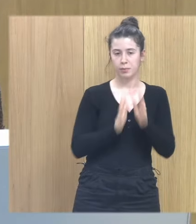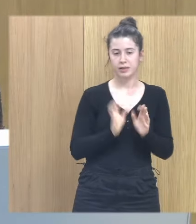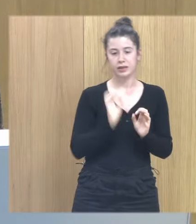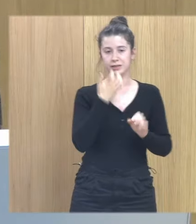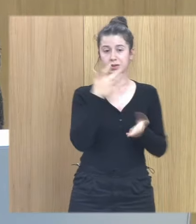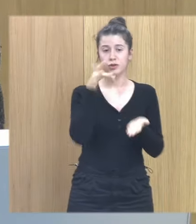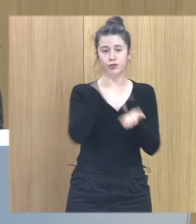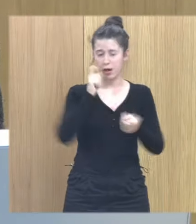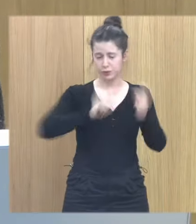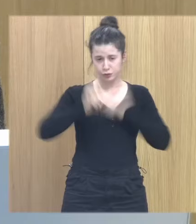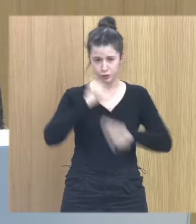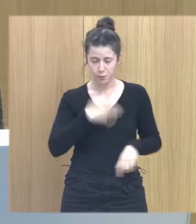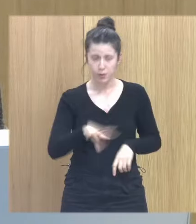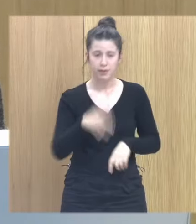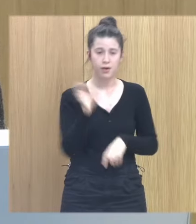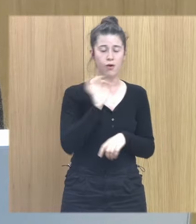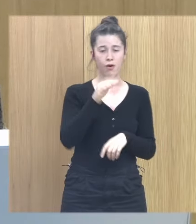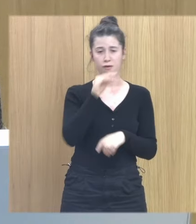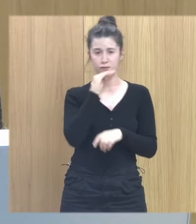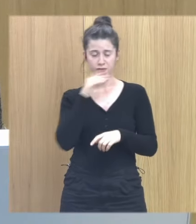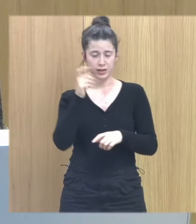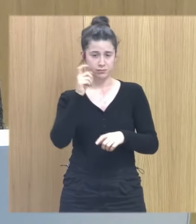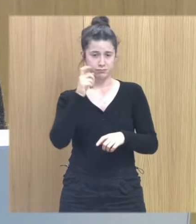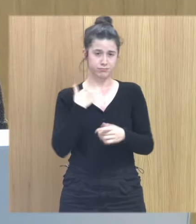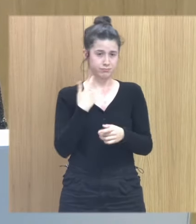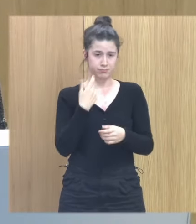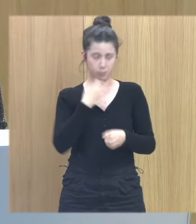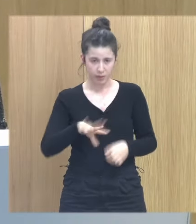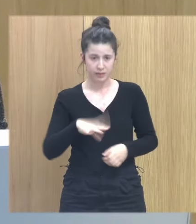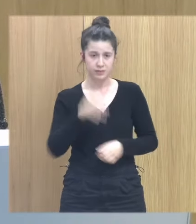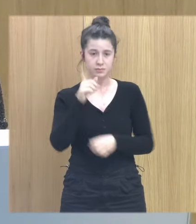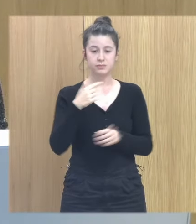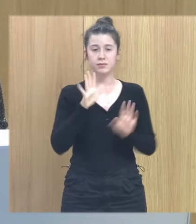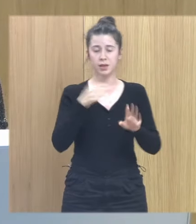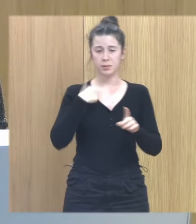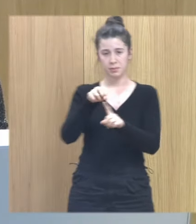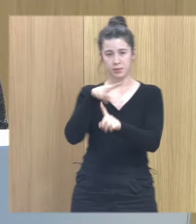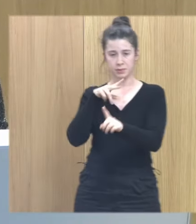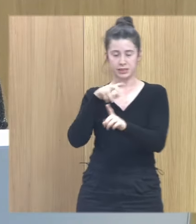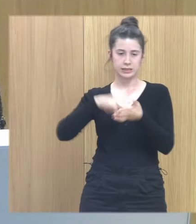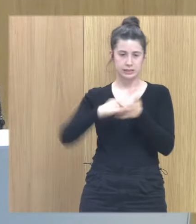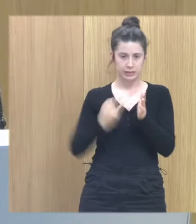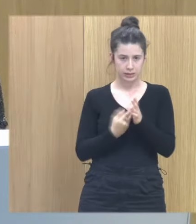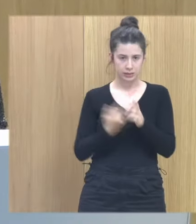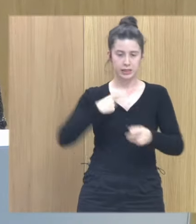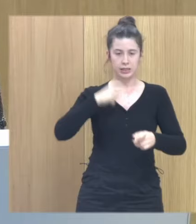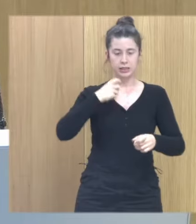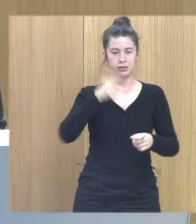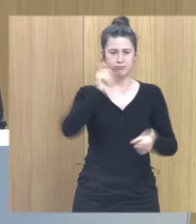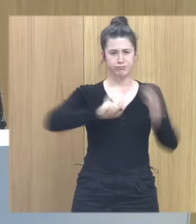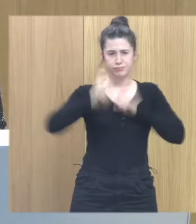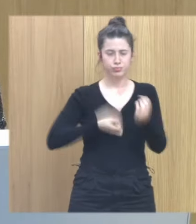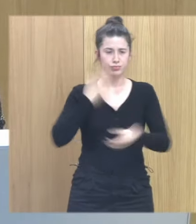se enfada cuando hay que enfadarse y que considero lo hago desde una perspectiva técnica no me desbordo entiendo que todos